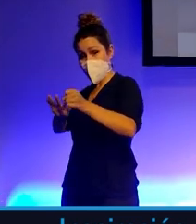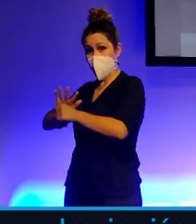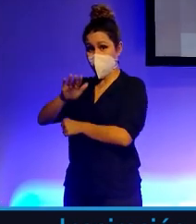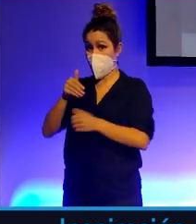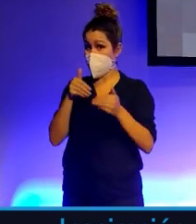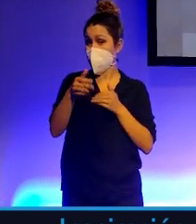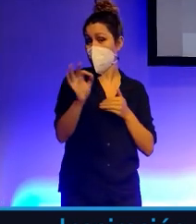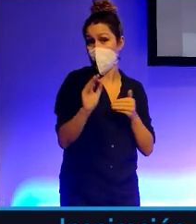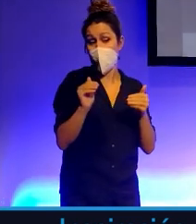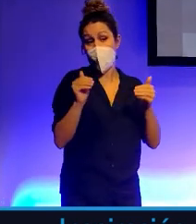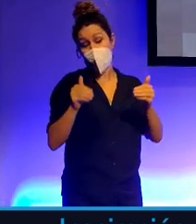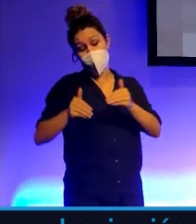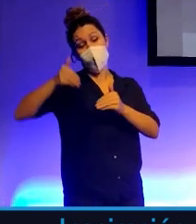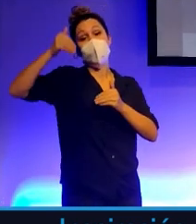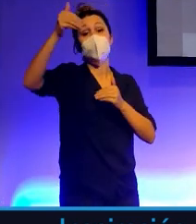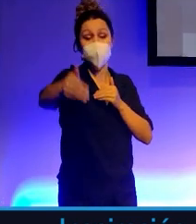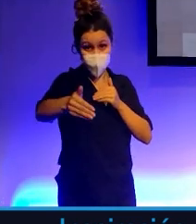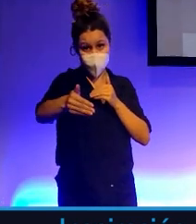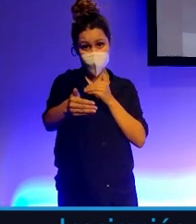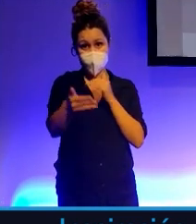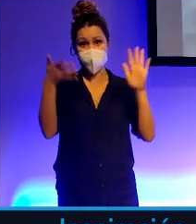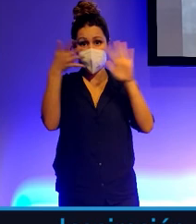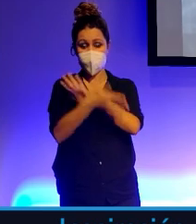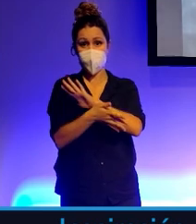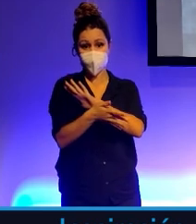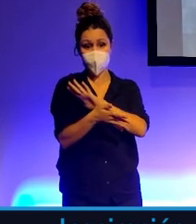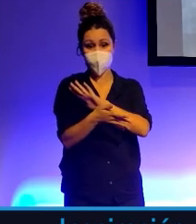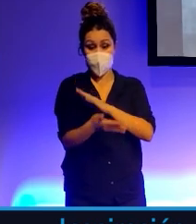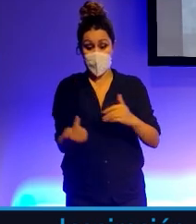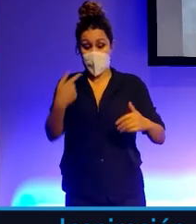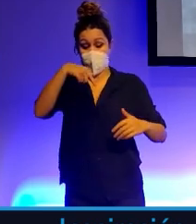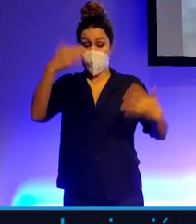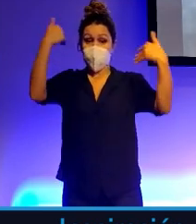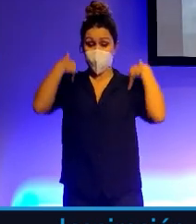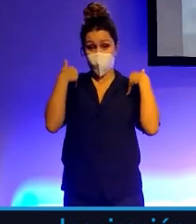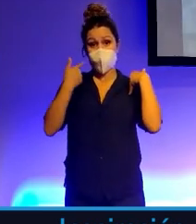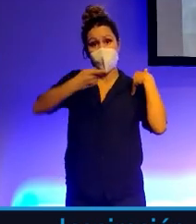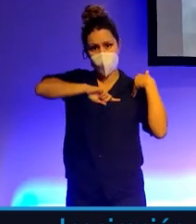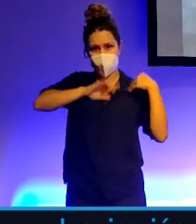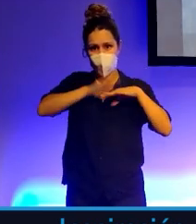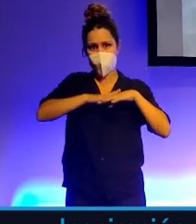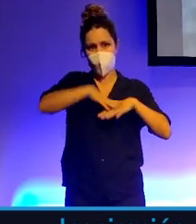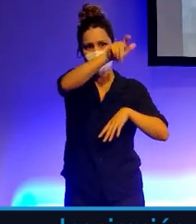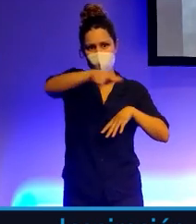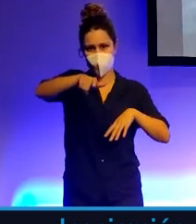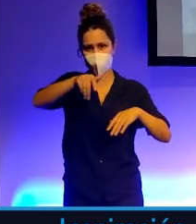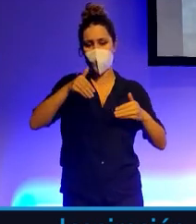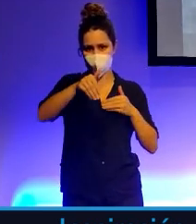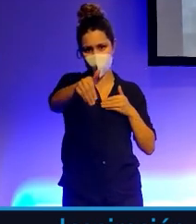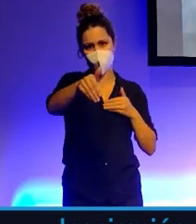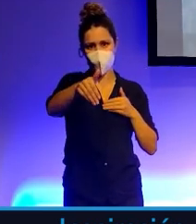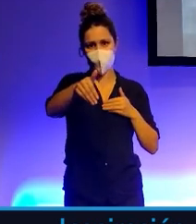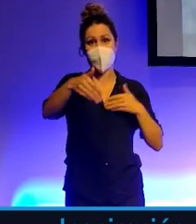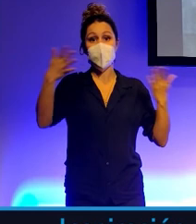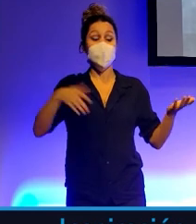de los que vienen detrás de nosotros. Que alguna responsabilidad nos tiene que caer. Pero sobre todo, esa cara humana tiene que